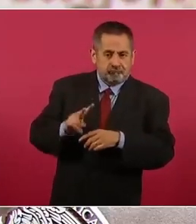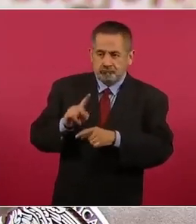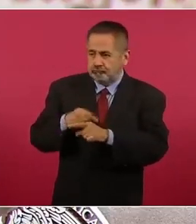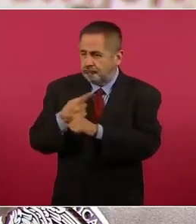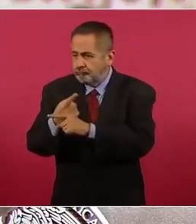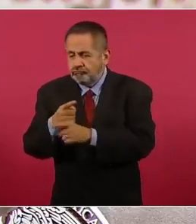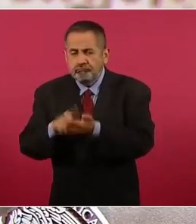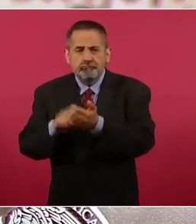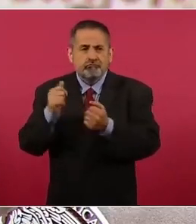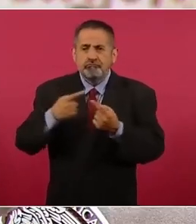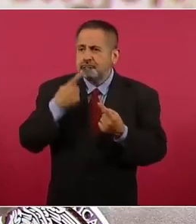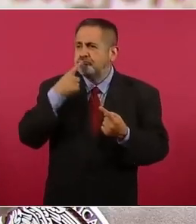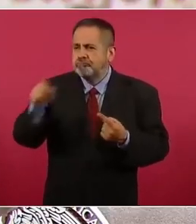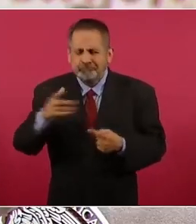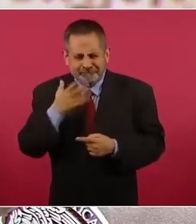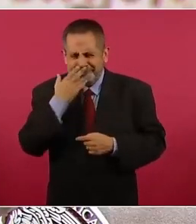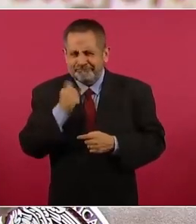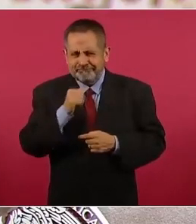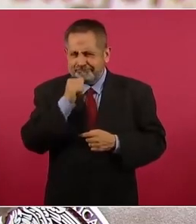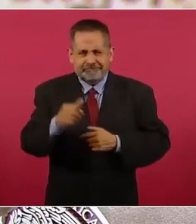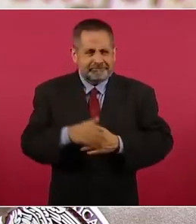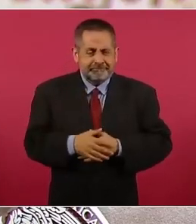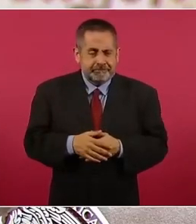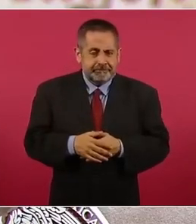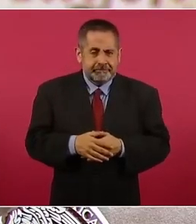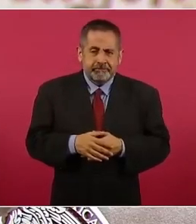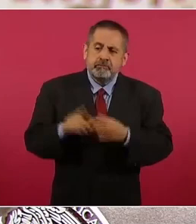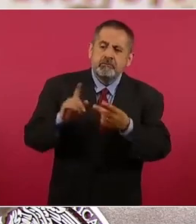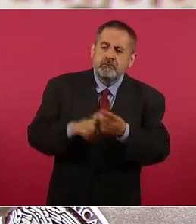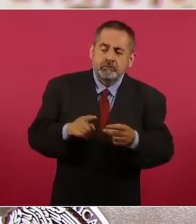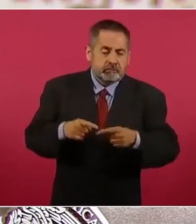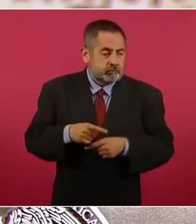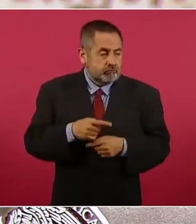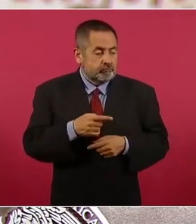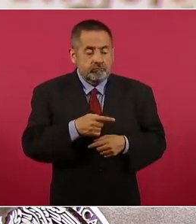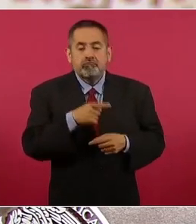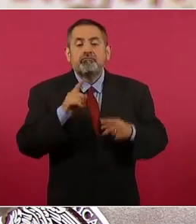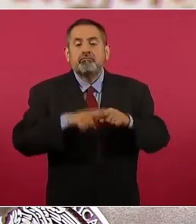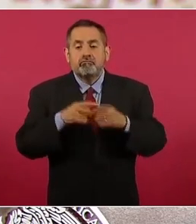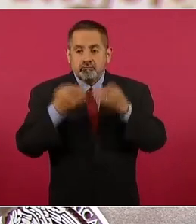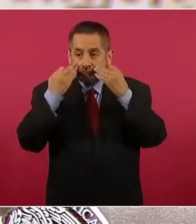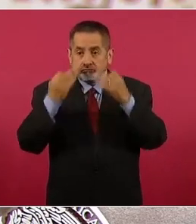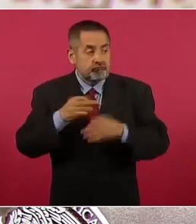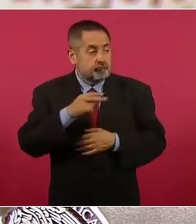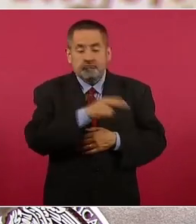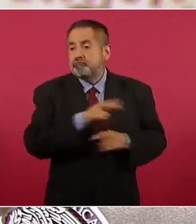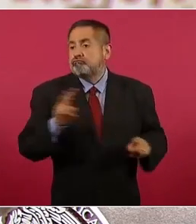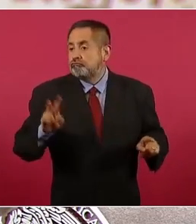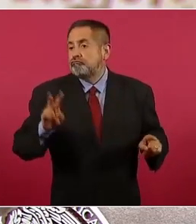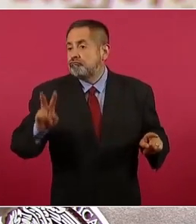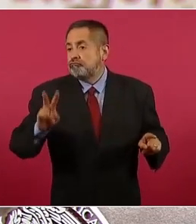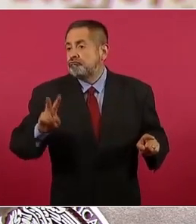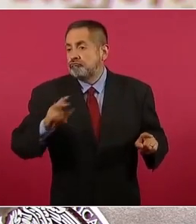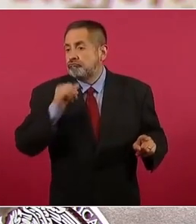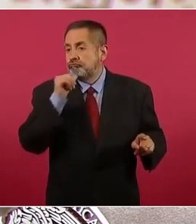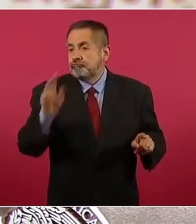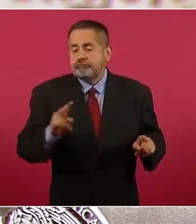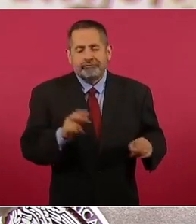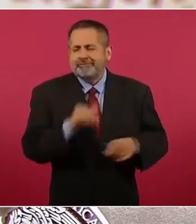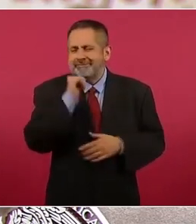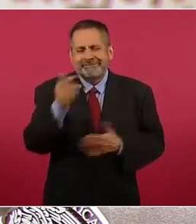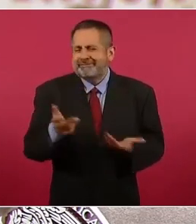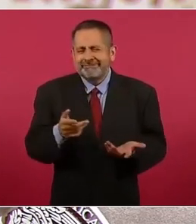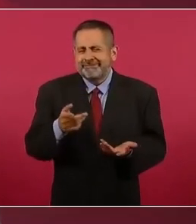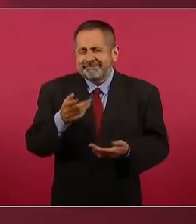denuncia alguna. Nadie corroboró la versión de Morera porque se trata de información falsa. Además,